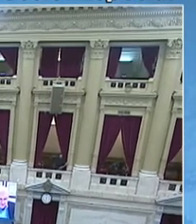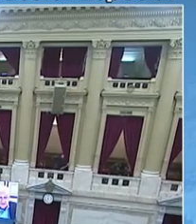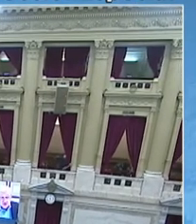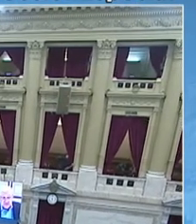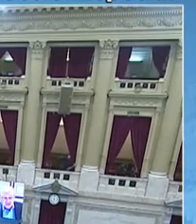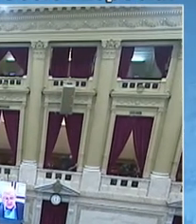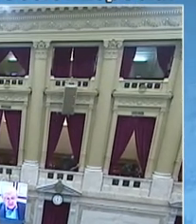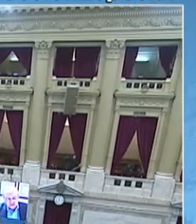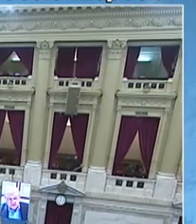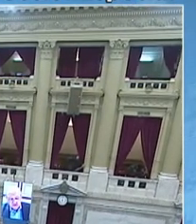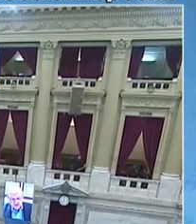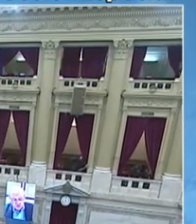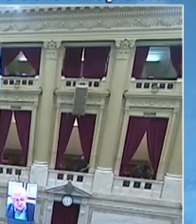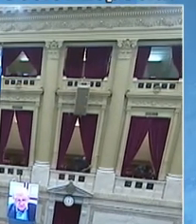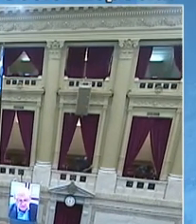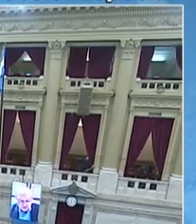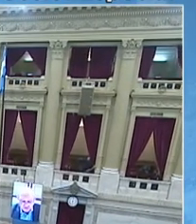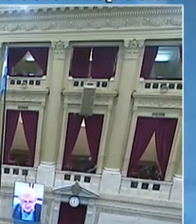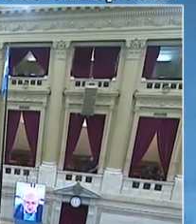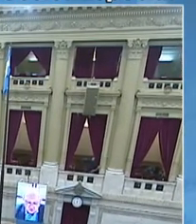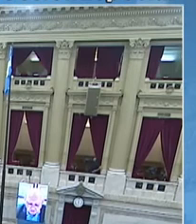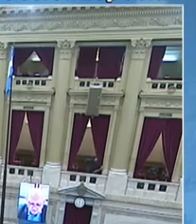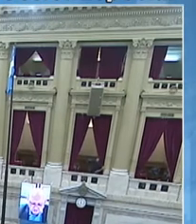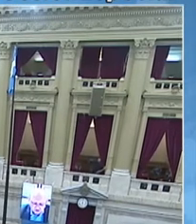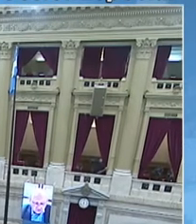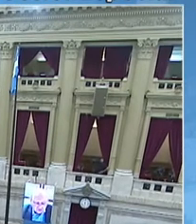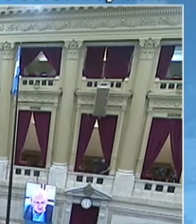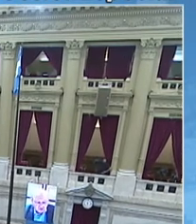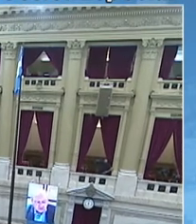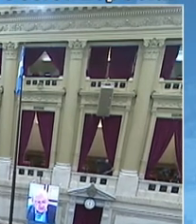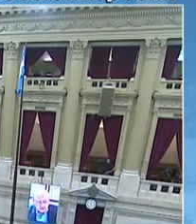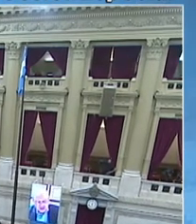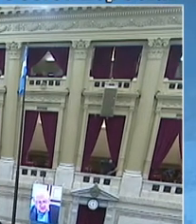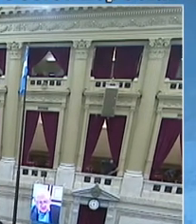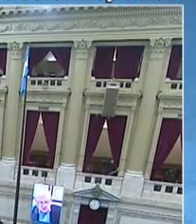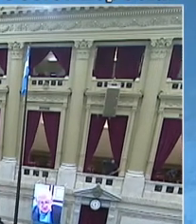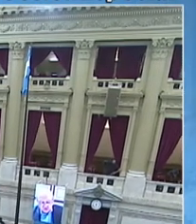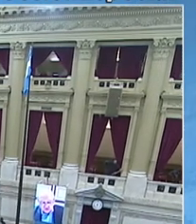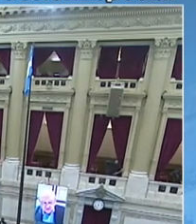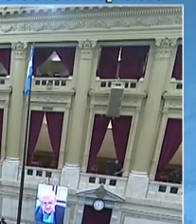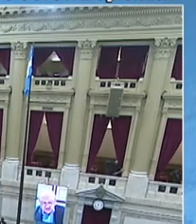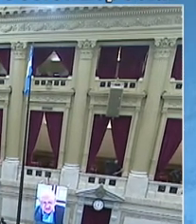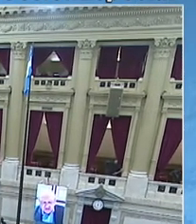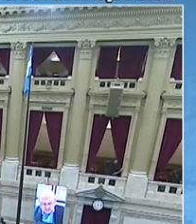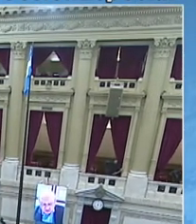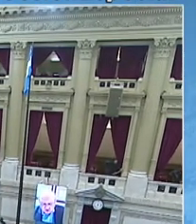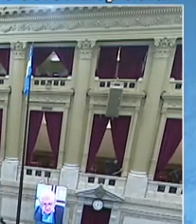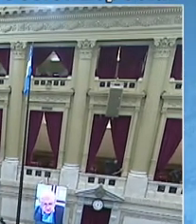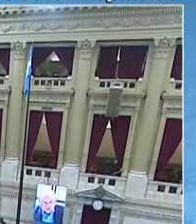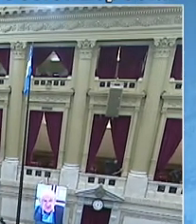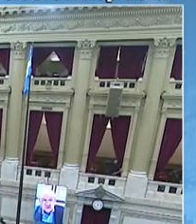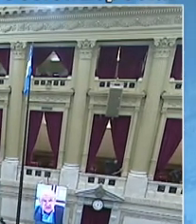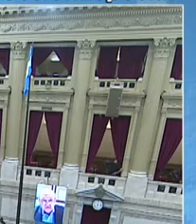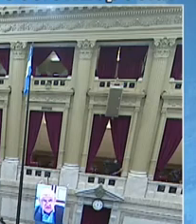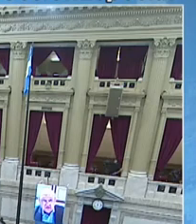Señor Presidente, por lo expresado anteriormente en mis comisiones, adelanto mi voto, será negativo al